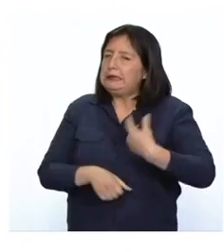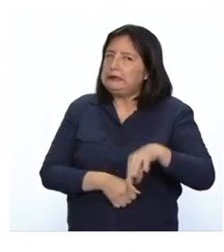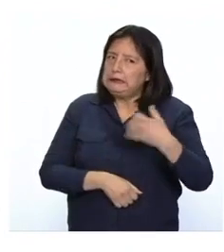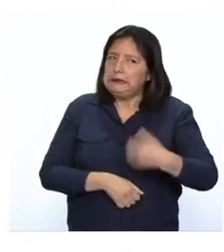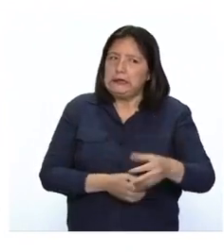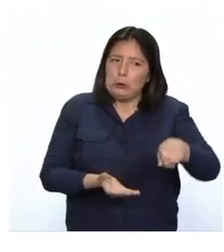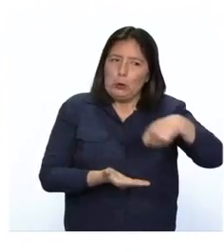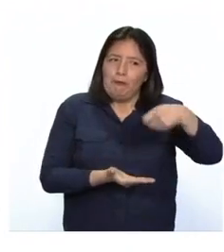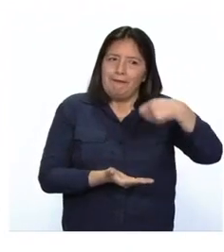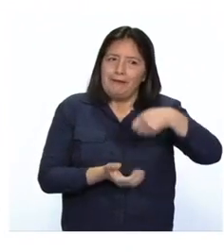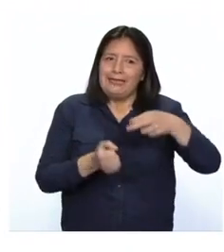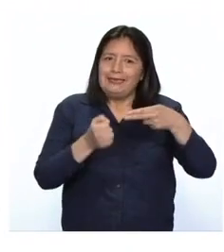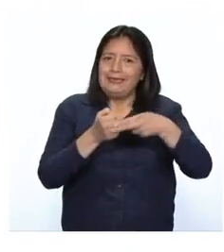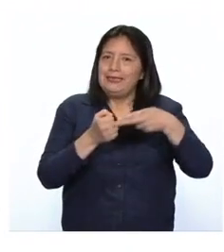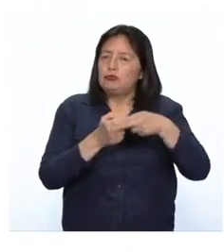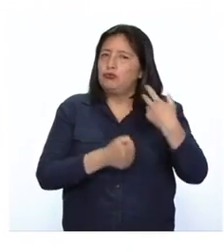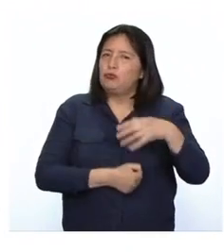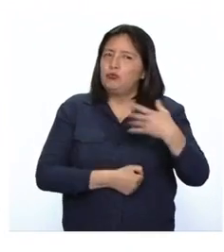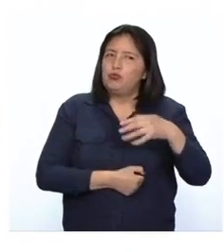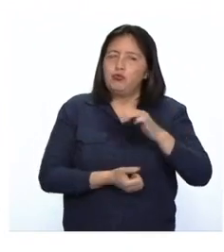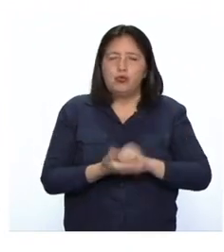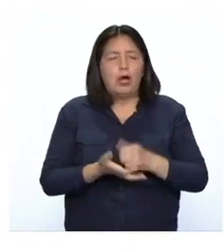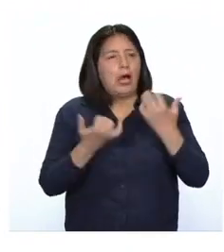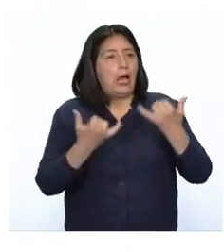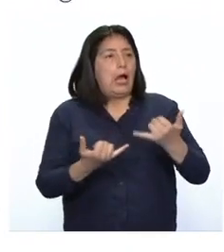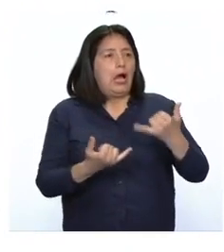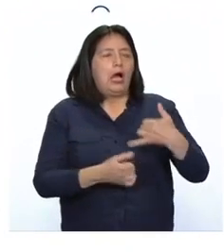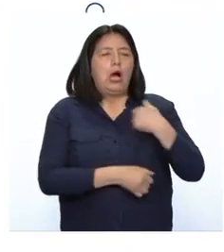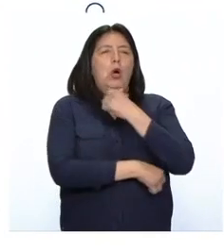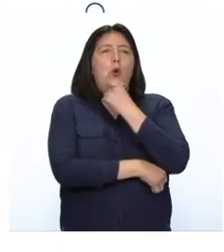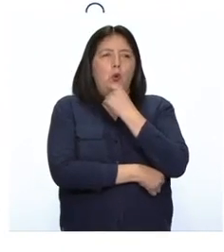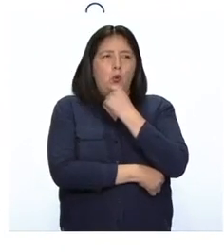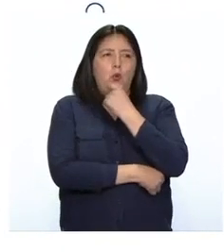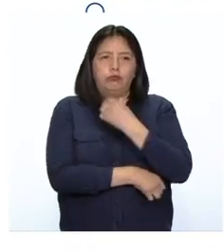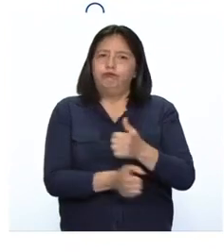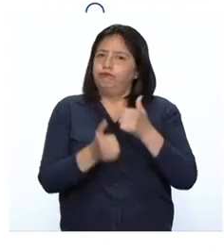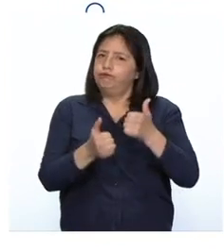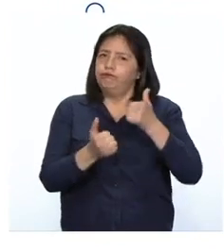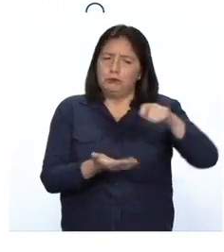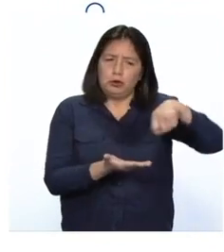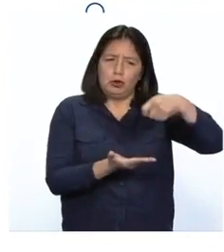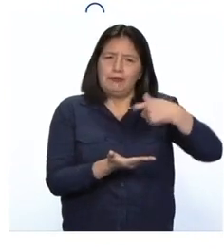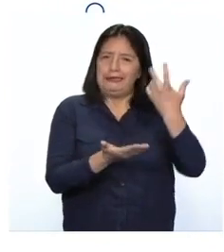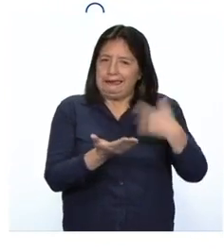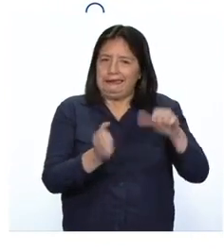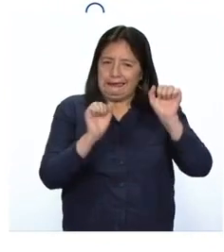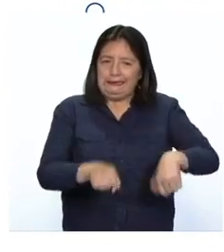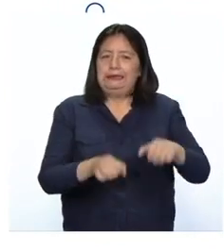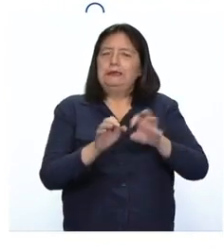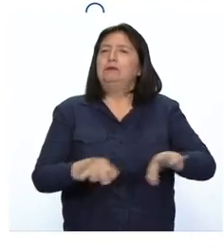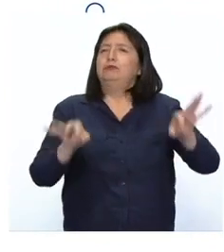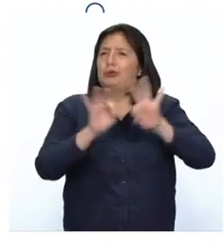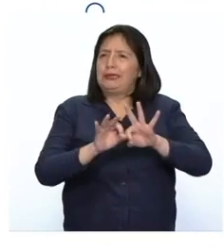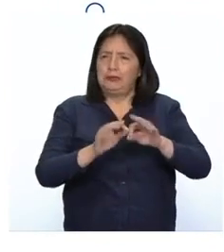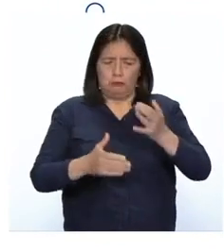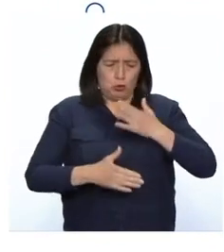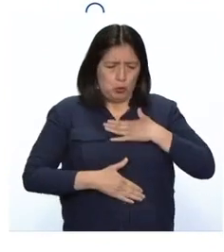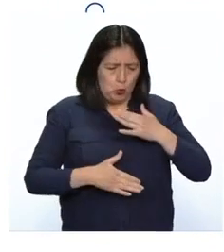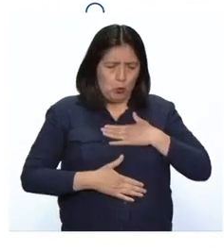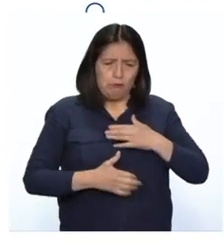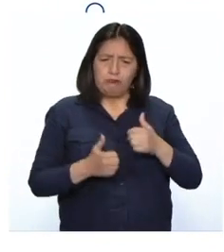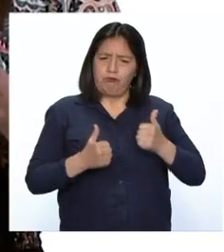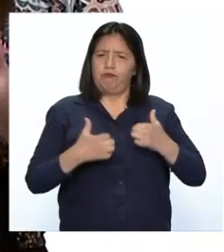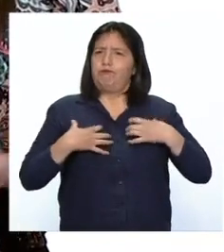del hierro en los alimentos. Además ahora tenemos muy en cuenta que la buena nutrición es muy importante para que nuestro organismo